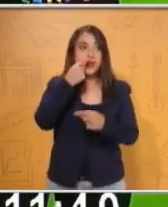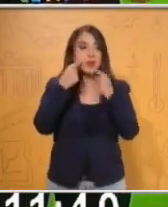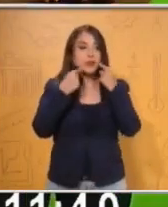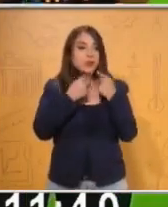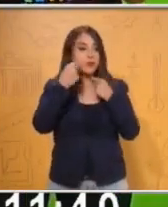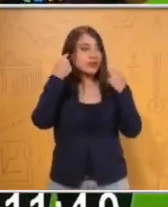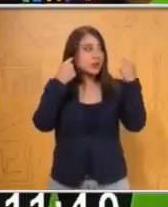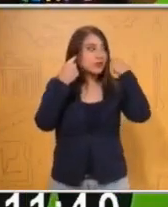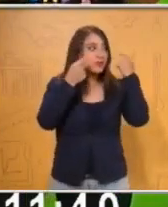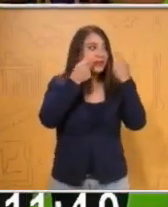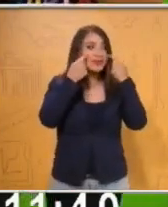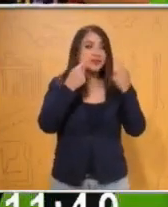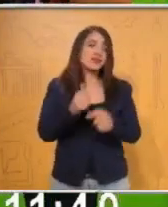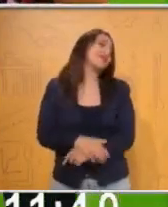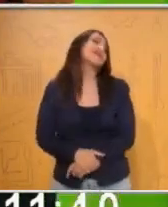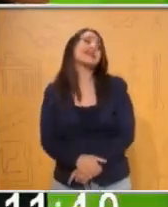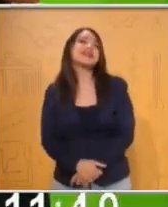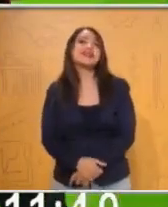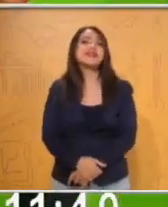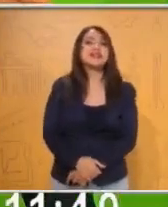¡Ya aprendimos otra cosa!